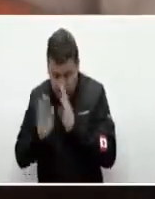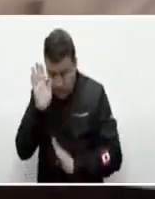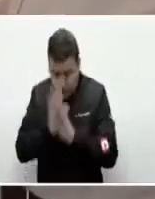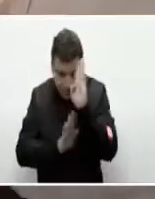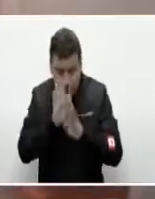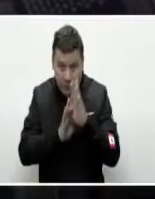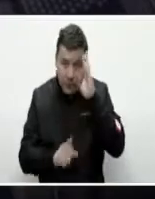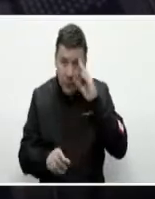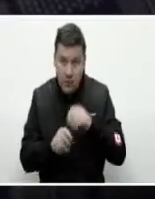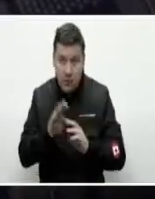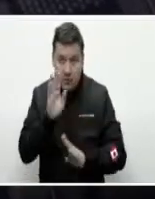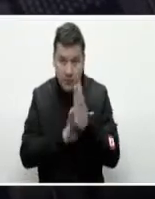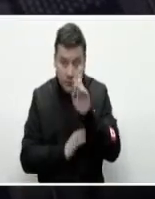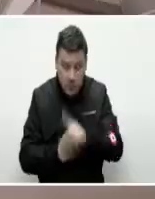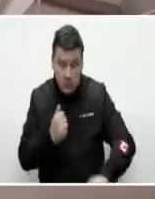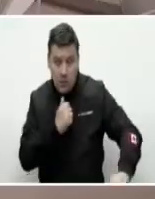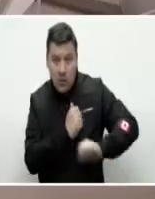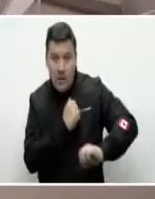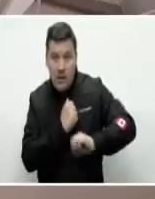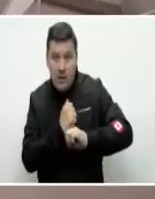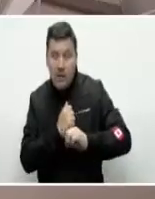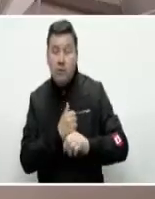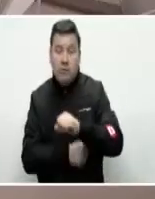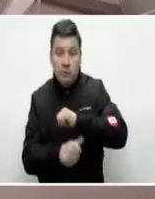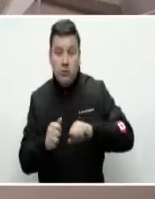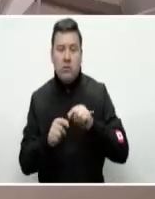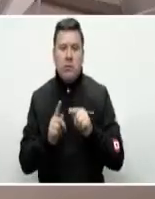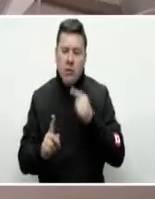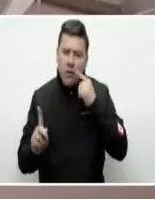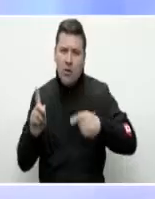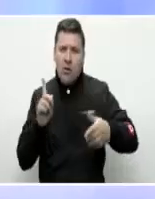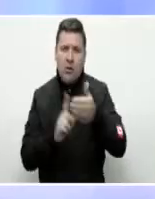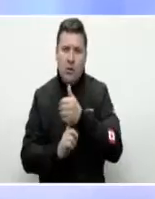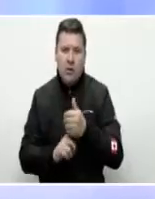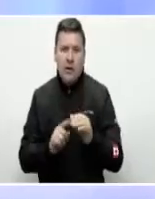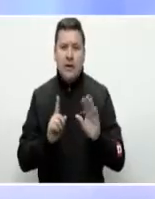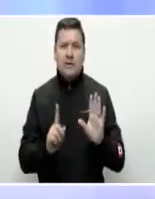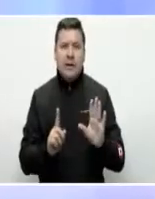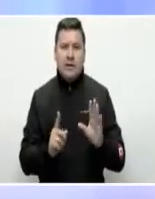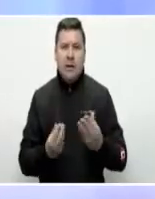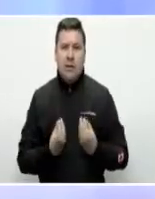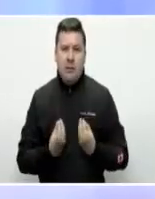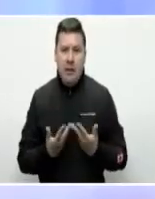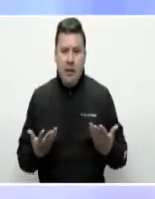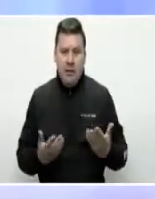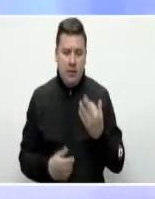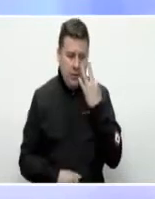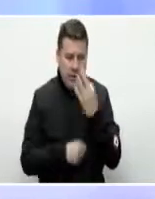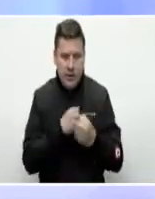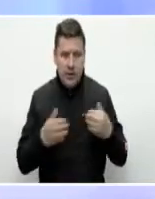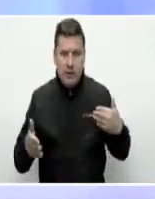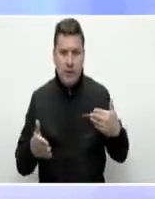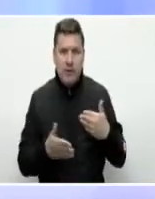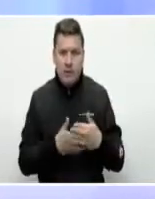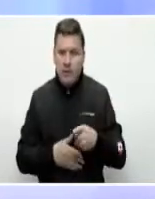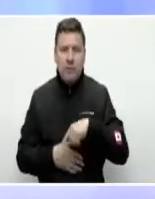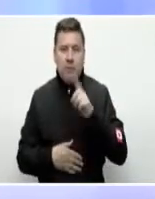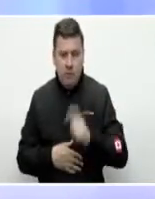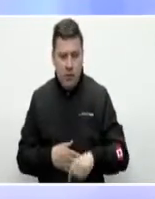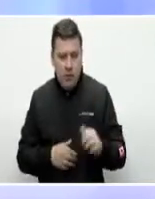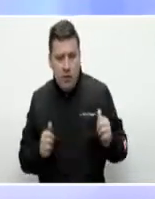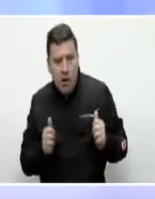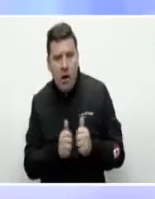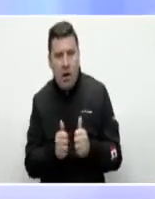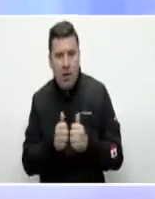que el Fondo Emprender apalanca financieramente, estamos logrando que seis sobrevivan los tres años en los cuales nosotros acompañamos.